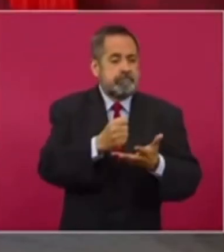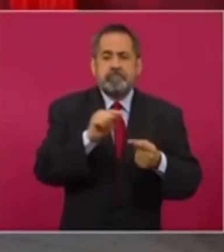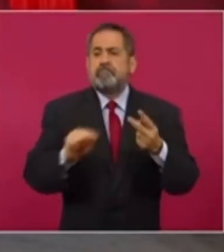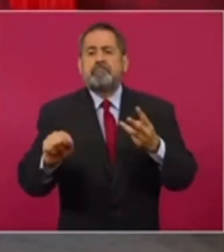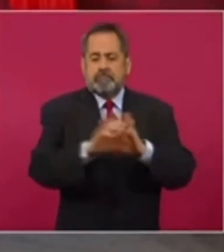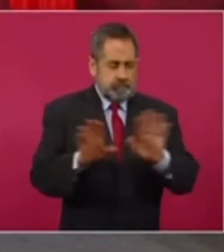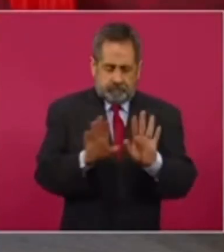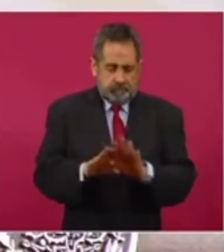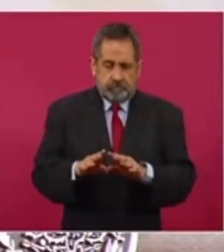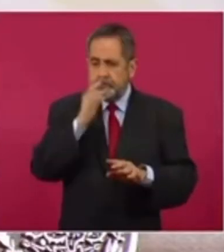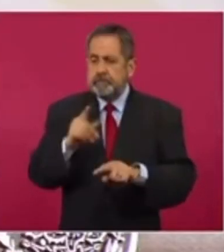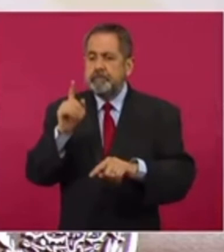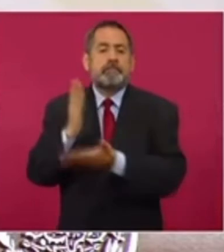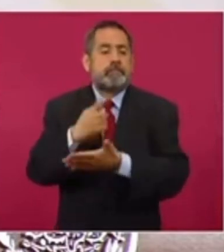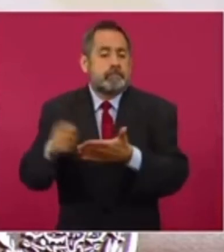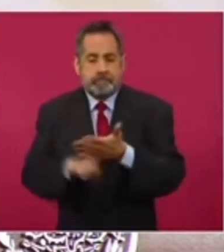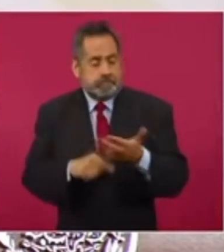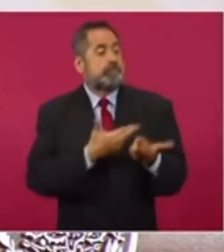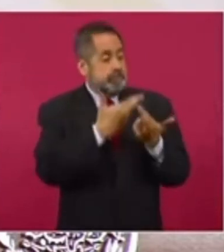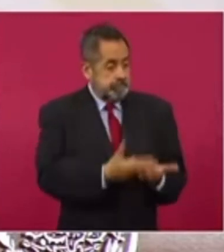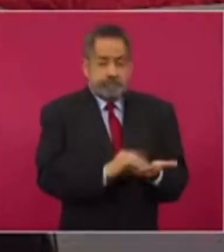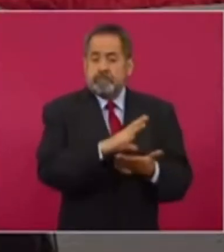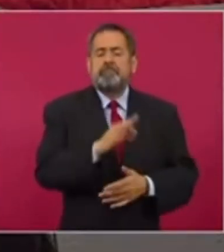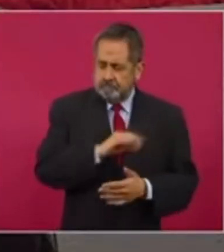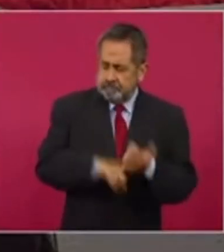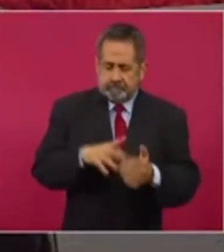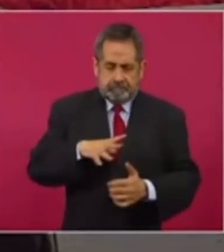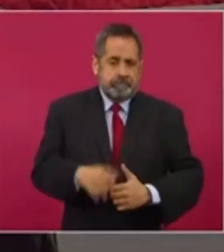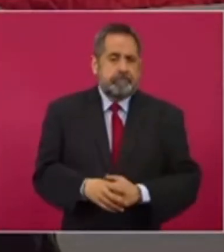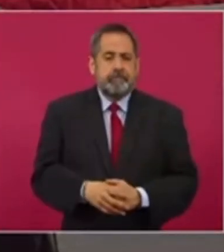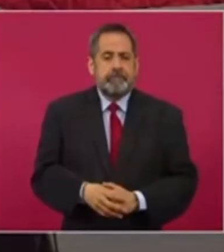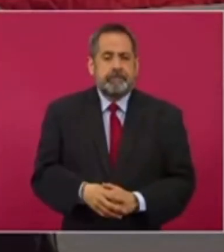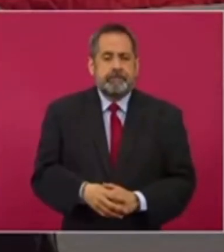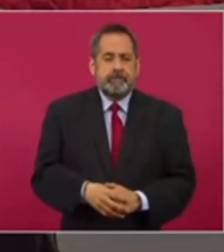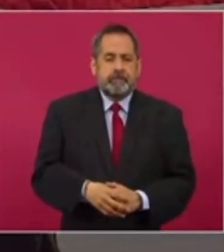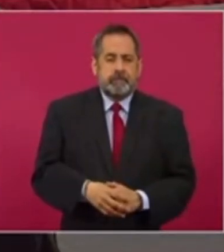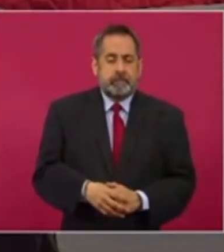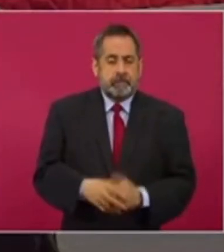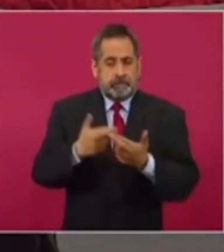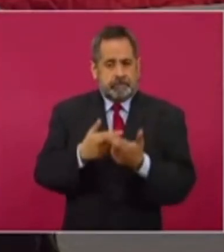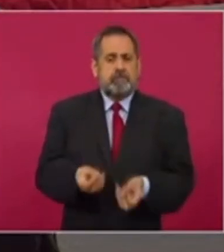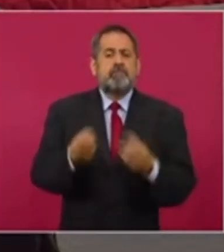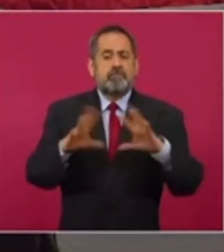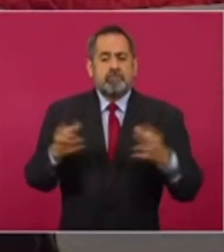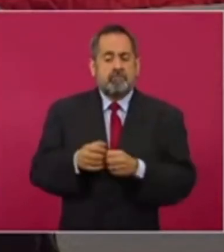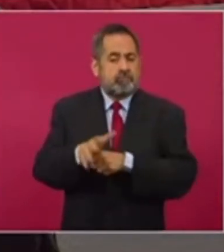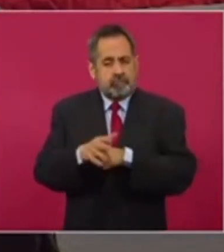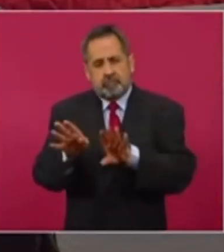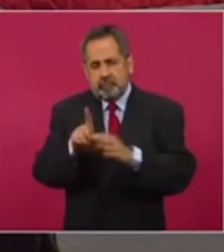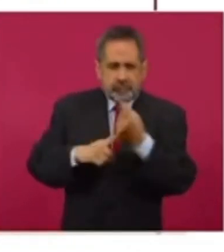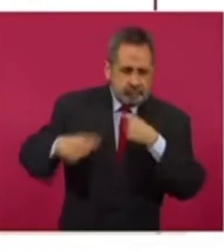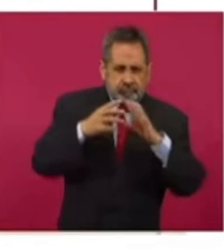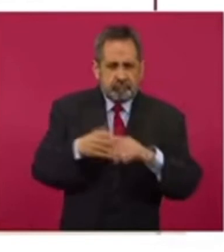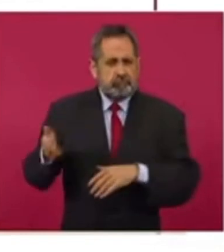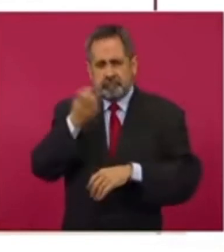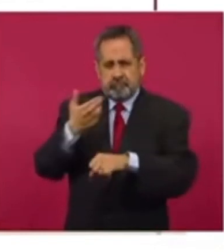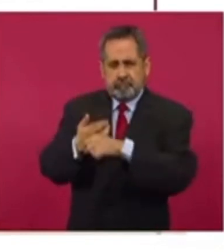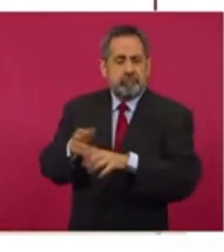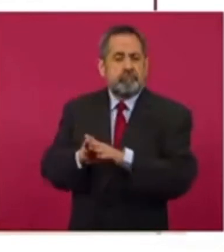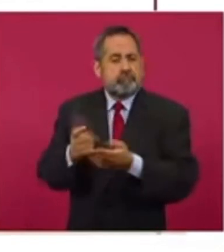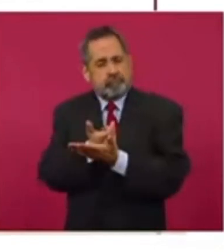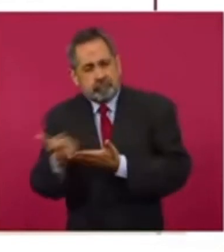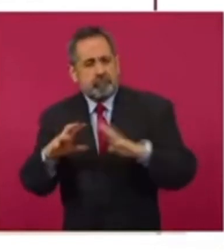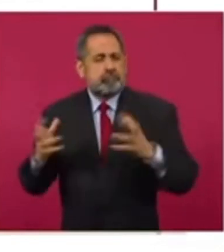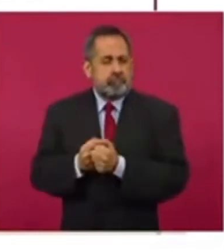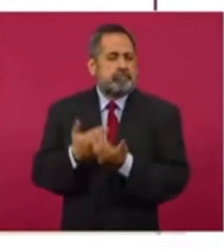comprometido que pudiera tener el INE al cierre del ejercicio presupuestal. La siguiente lámina, por favor. La disponibilidad total, de acuerdo a lo que acaba de comentar el secretario, en